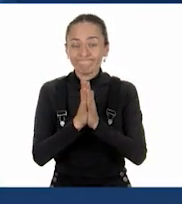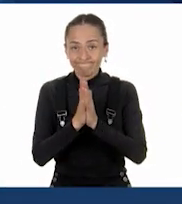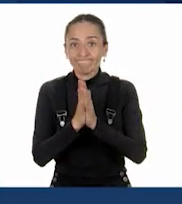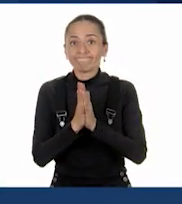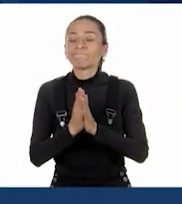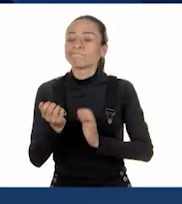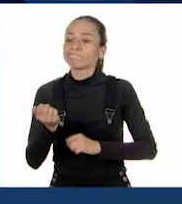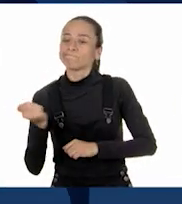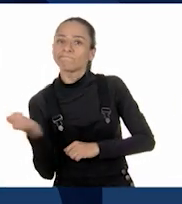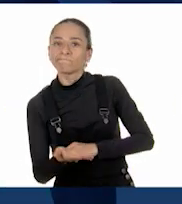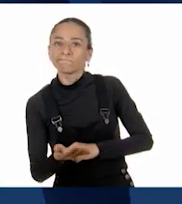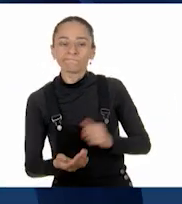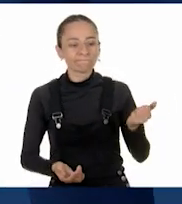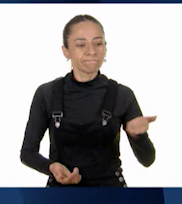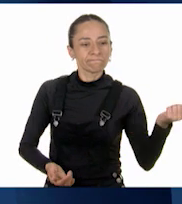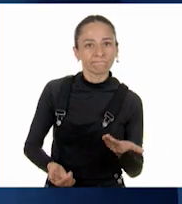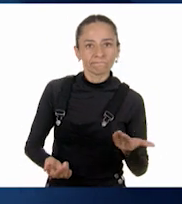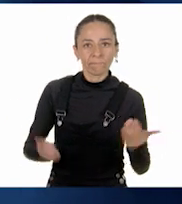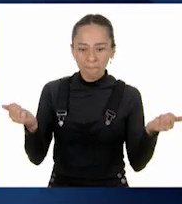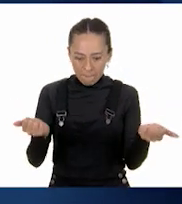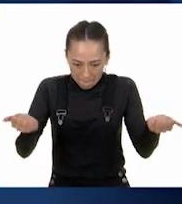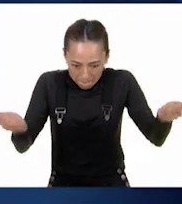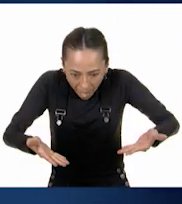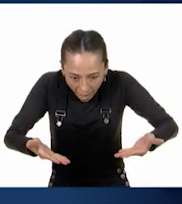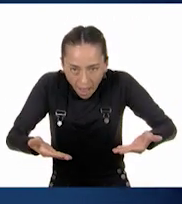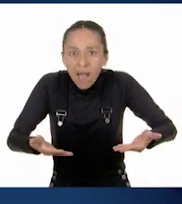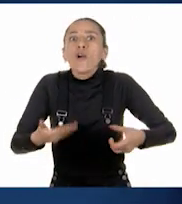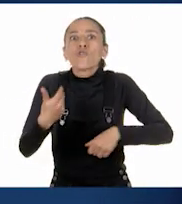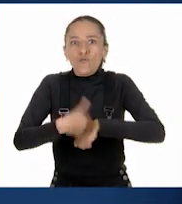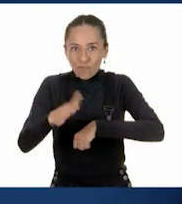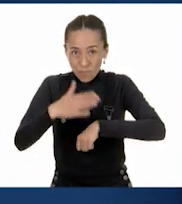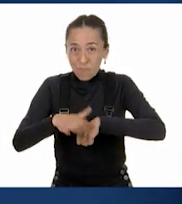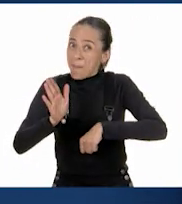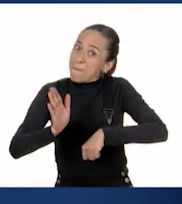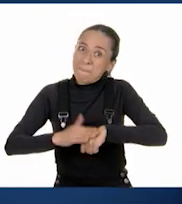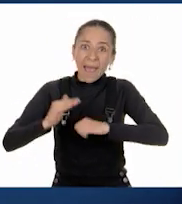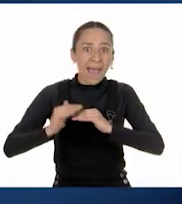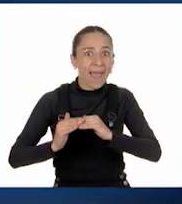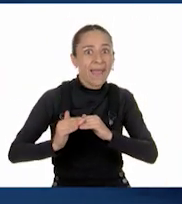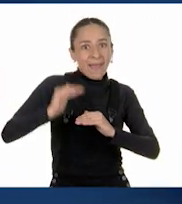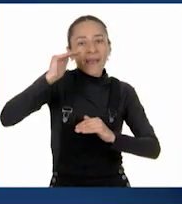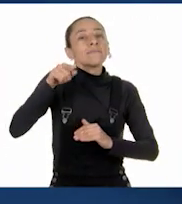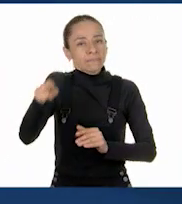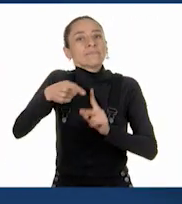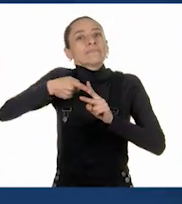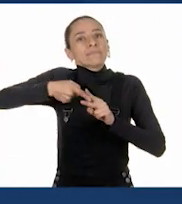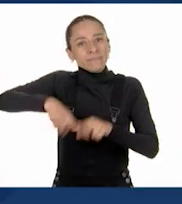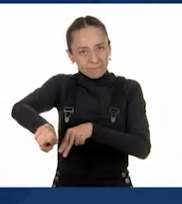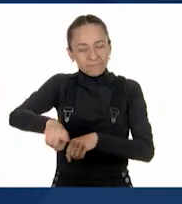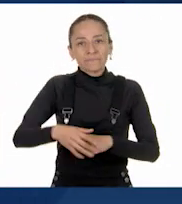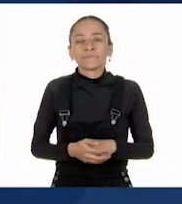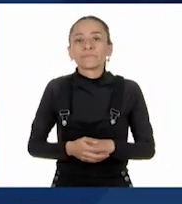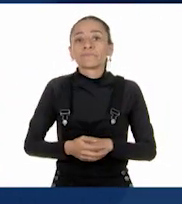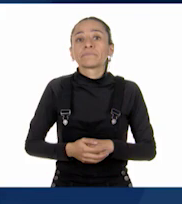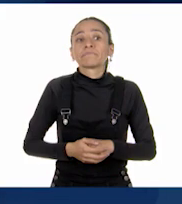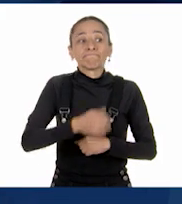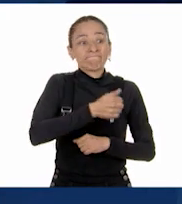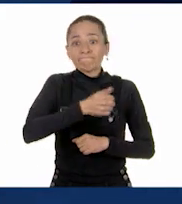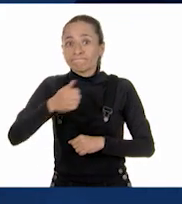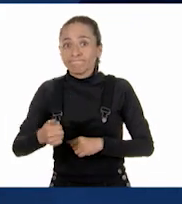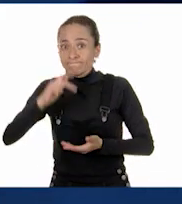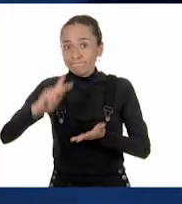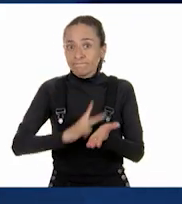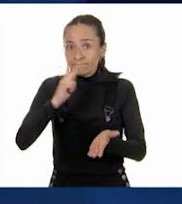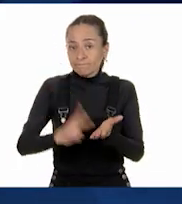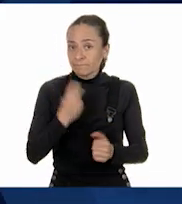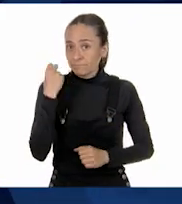y quien tenga el número más alto empieza. Cada una hará girar la ruleta dos veces y se